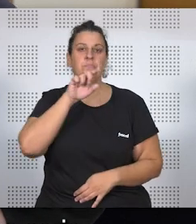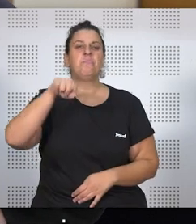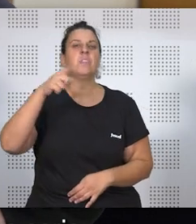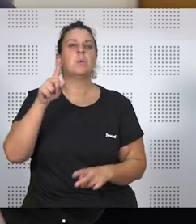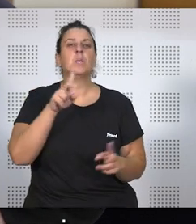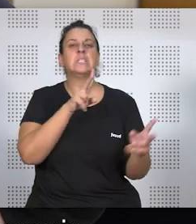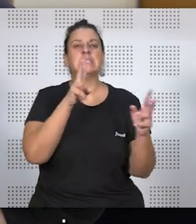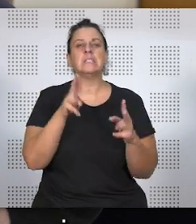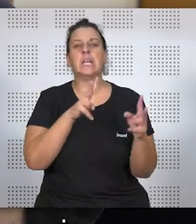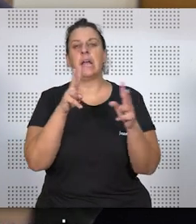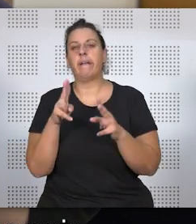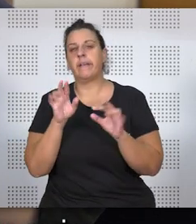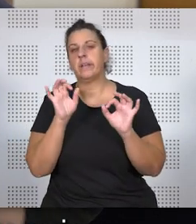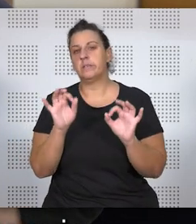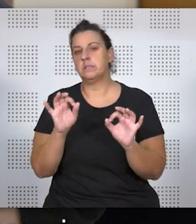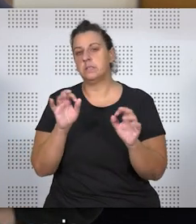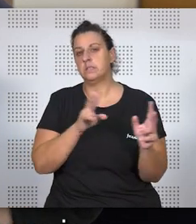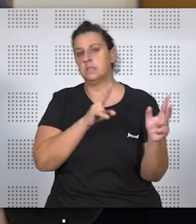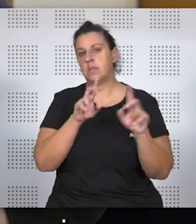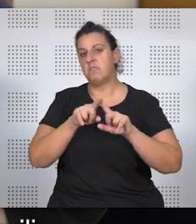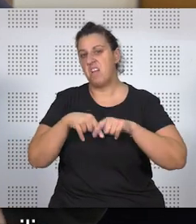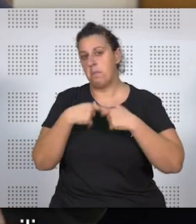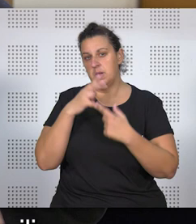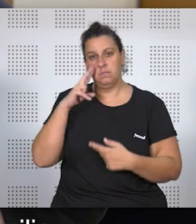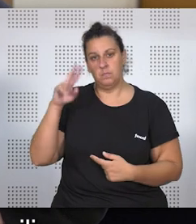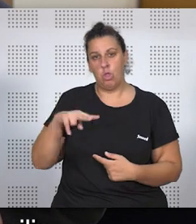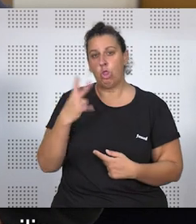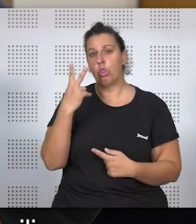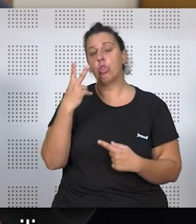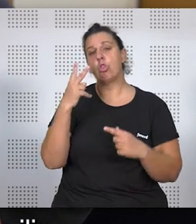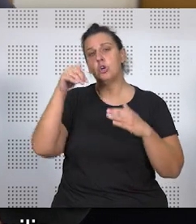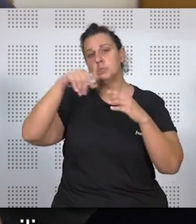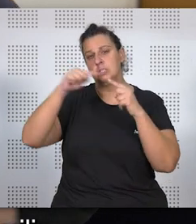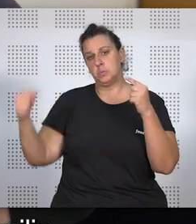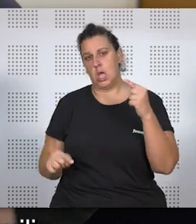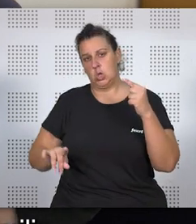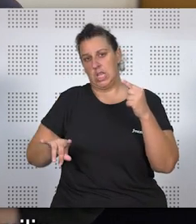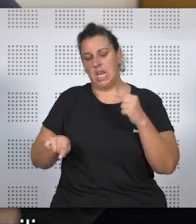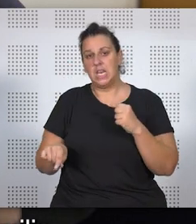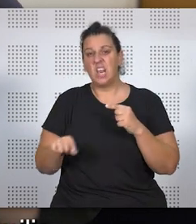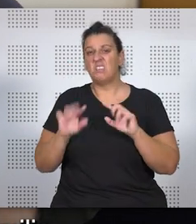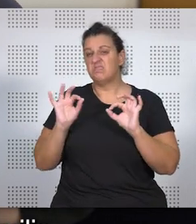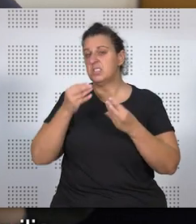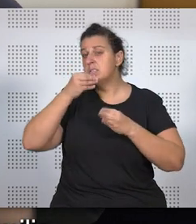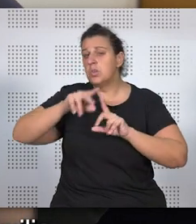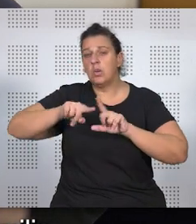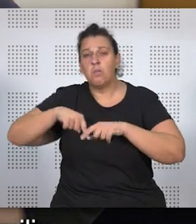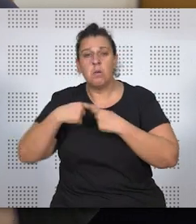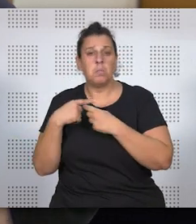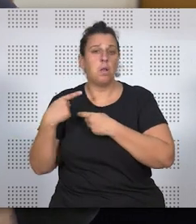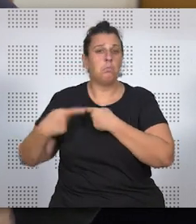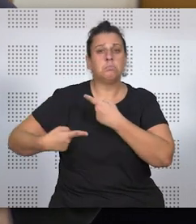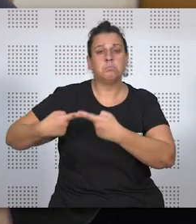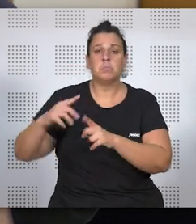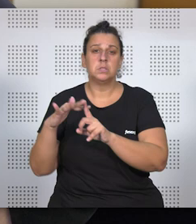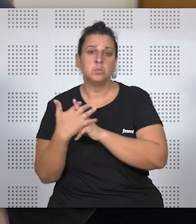por ejemplo estoy pensando en una serie, que es la serie sobre la familia por antonomasia, dos metros bajo tierra, que sigue la historia de una familia, simplemente lo que les va pasando,